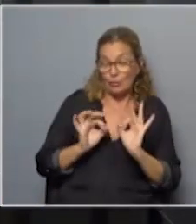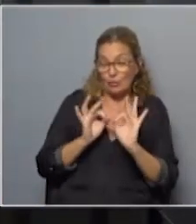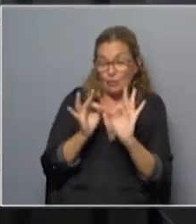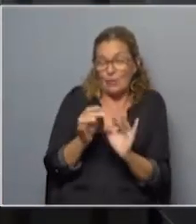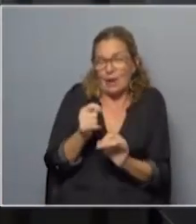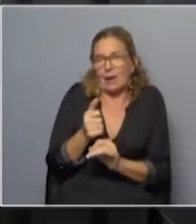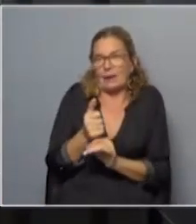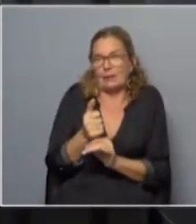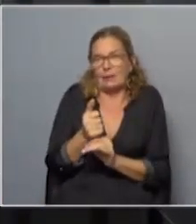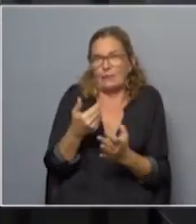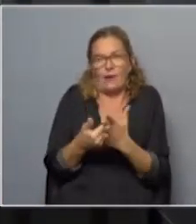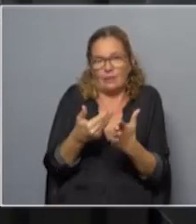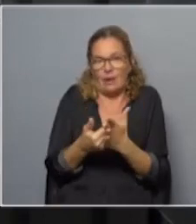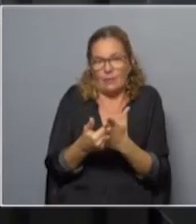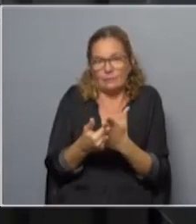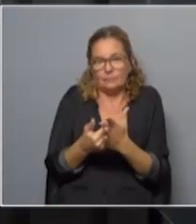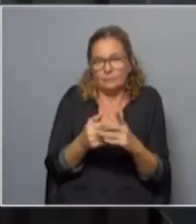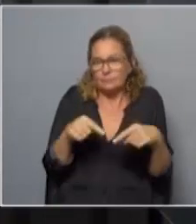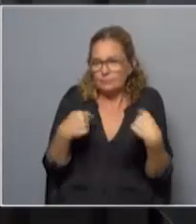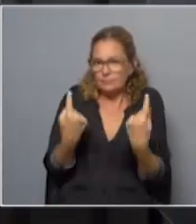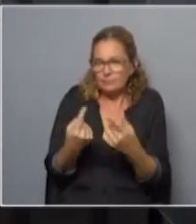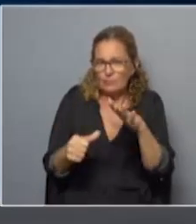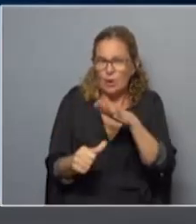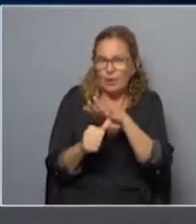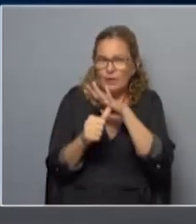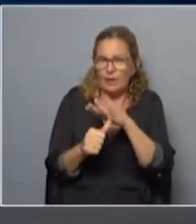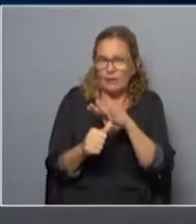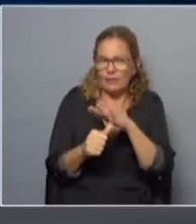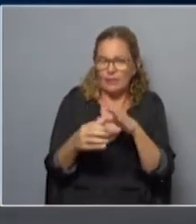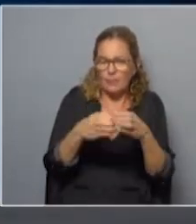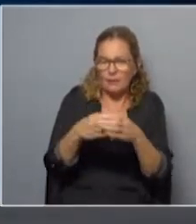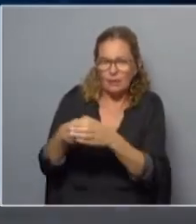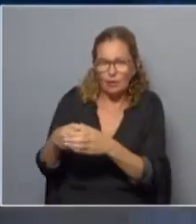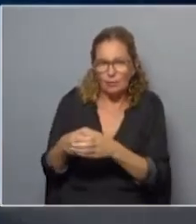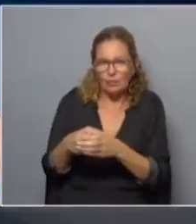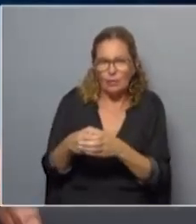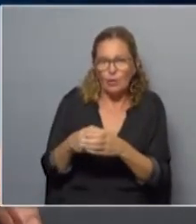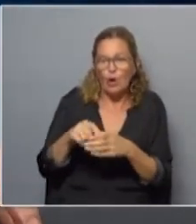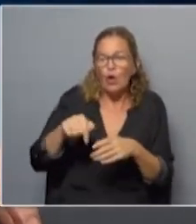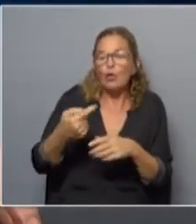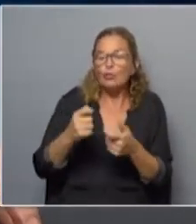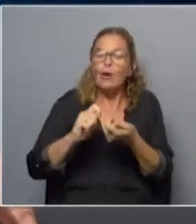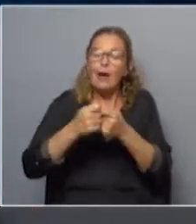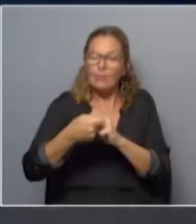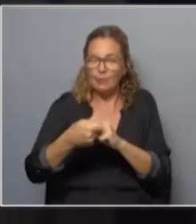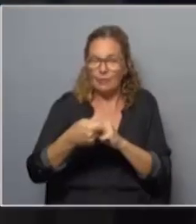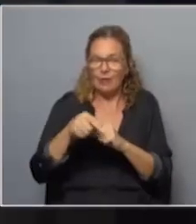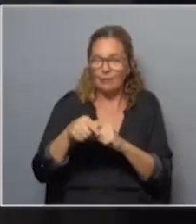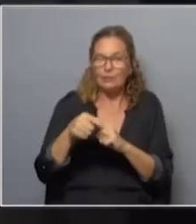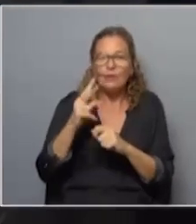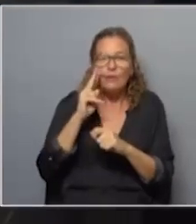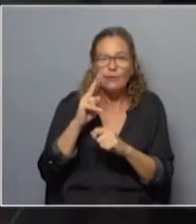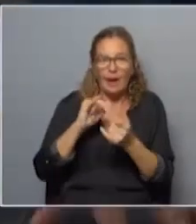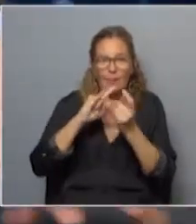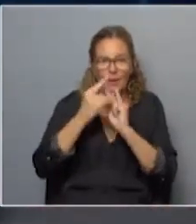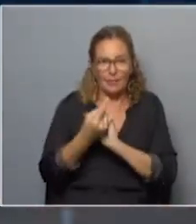crudo a la consideración de los otros líderes de una coalición de cinco partidos. Bueno, allí sufrió otra modificación. Y si ustedes ven en